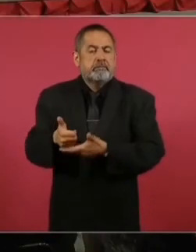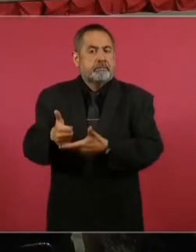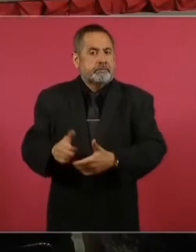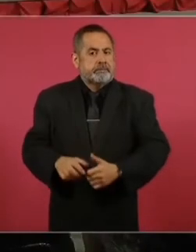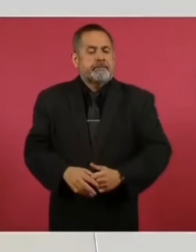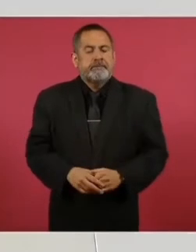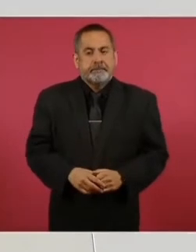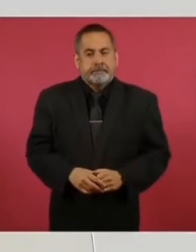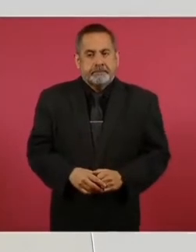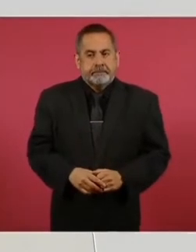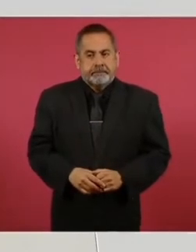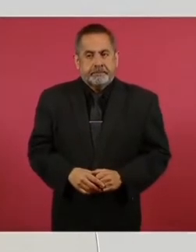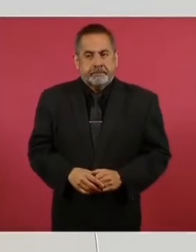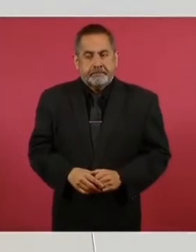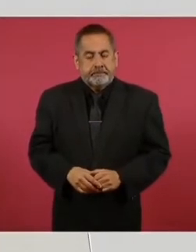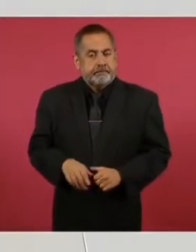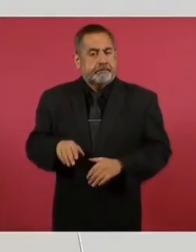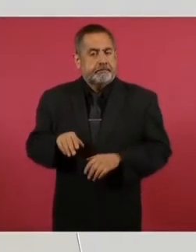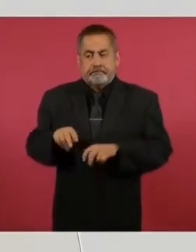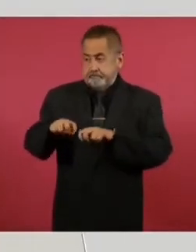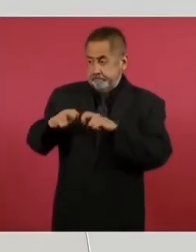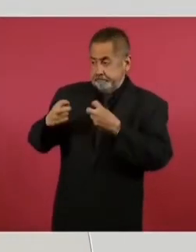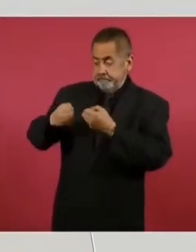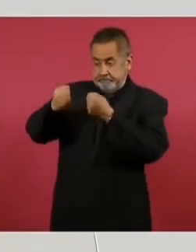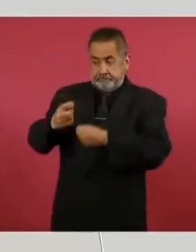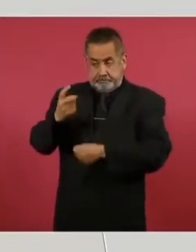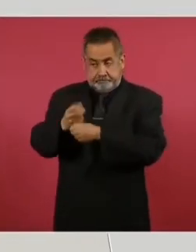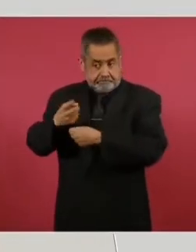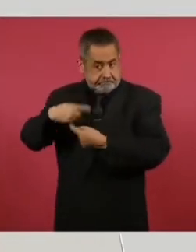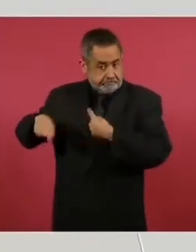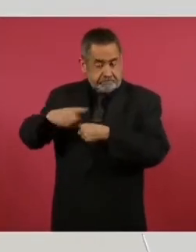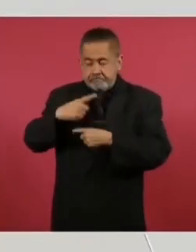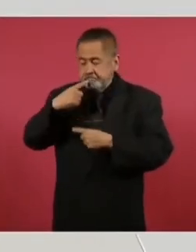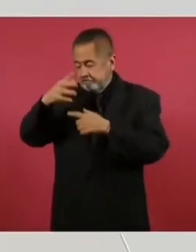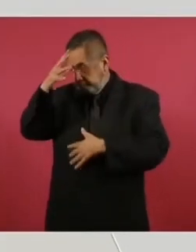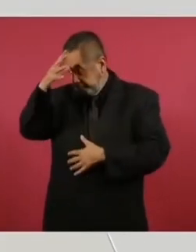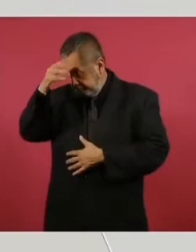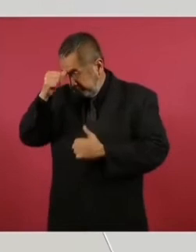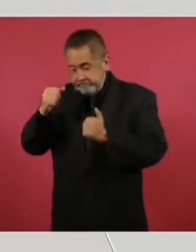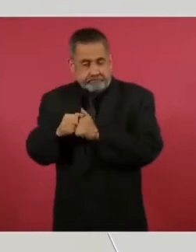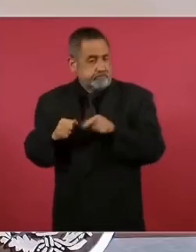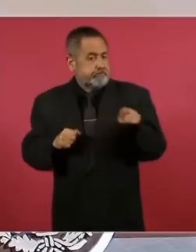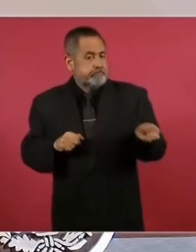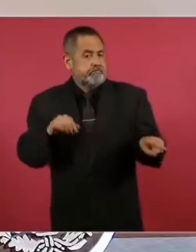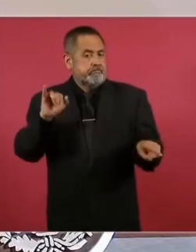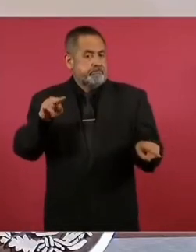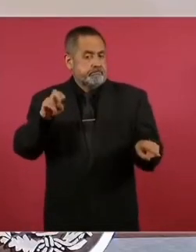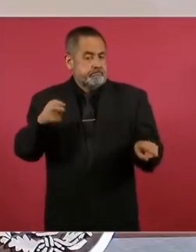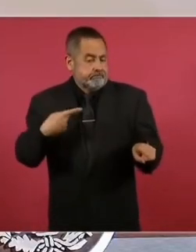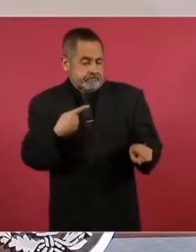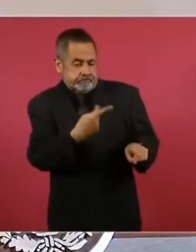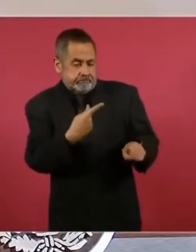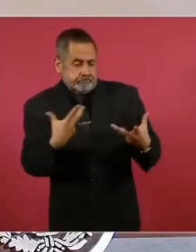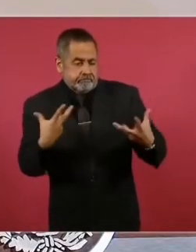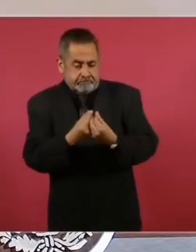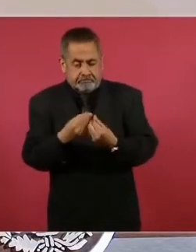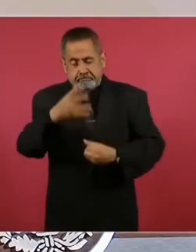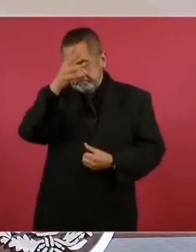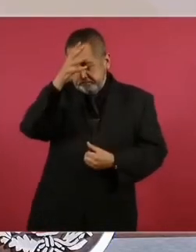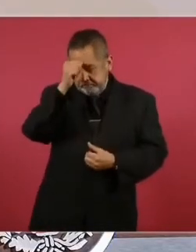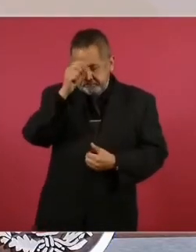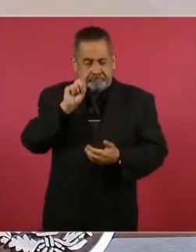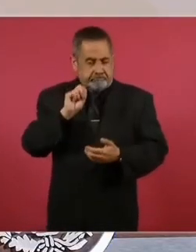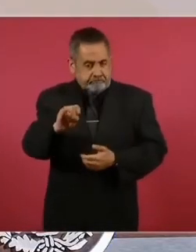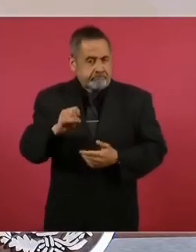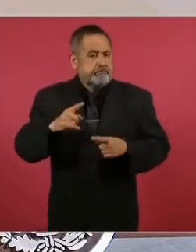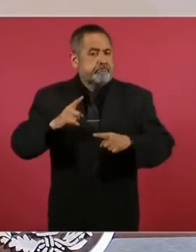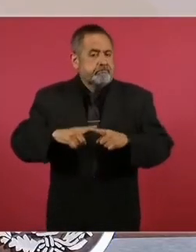El Gabinete de Seguridad acordó con el Instituto Nacional Electoral y en apego a lo que